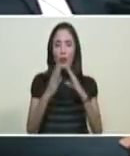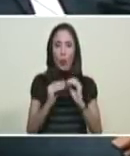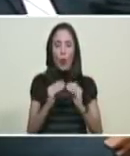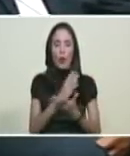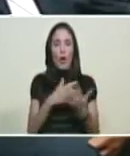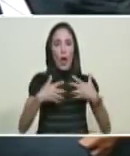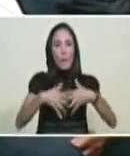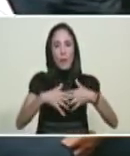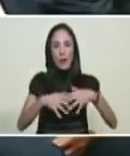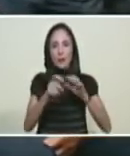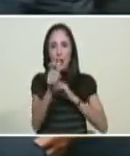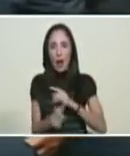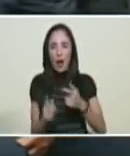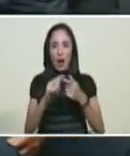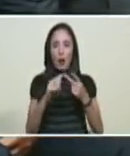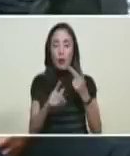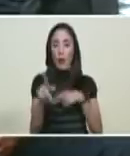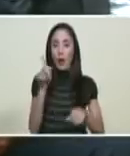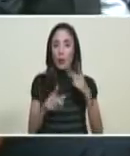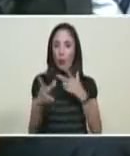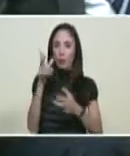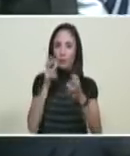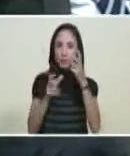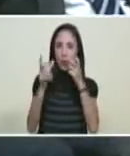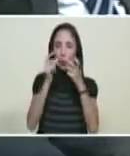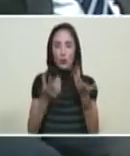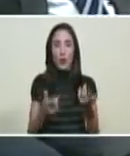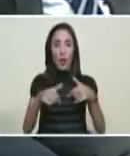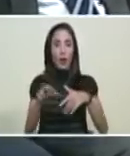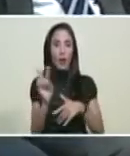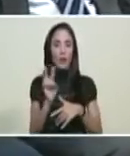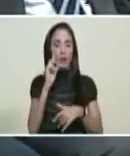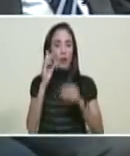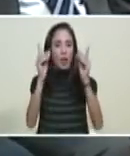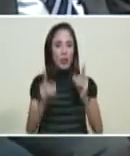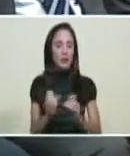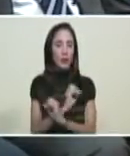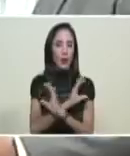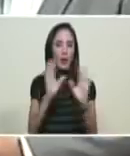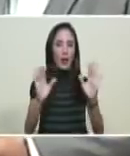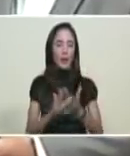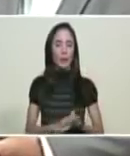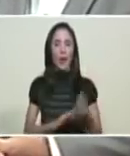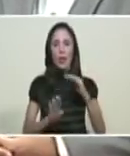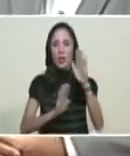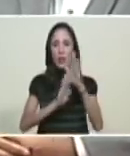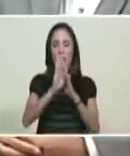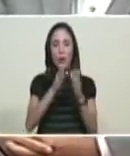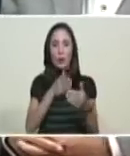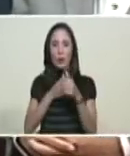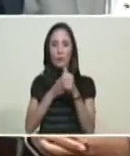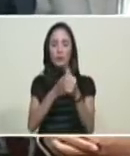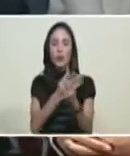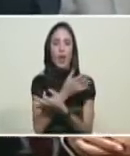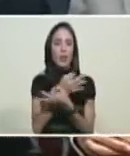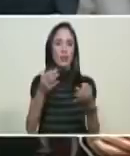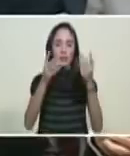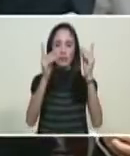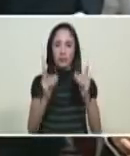tenga la certeza, compatriotas que me escuchan, que Venezuela ha tomado la senda del desarrollo definitivamente